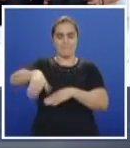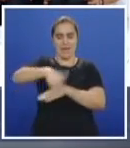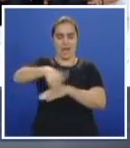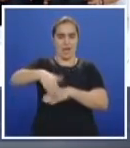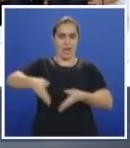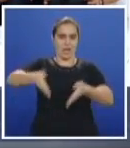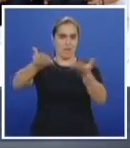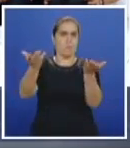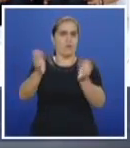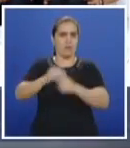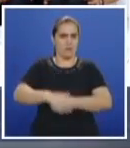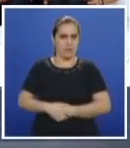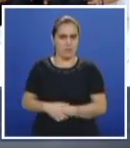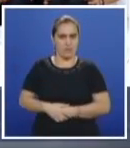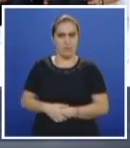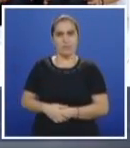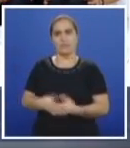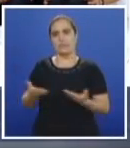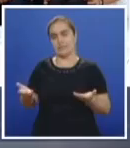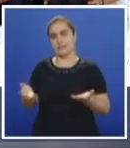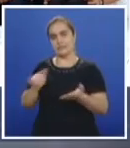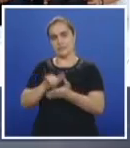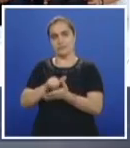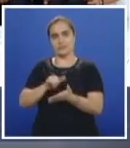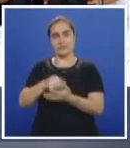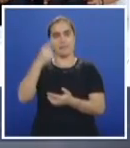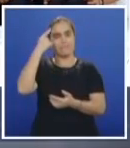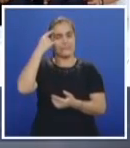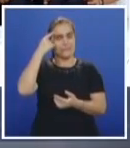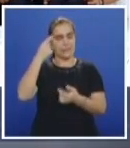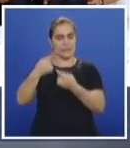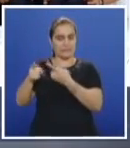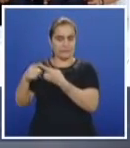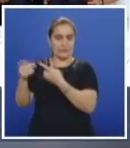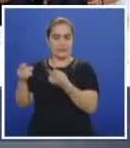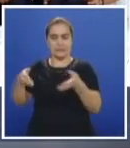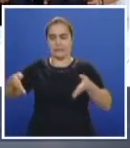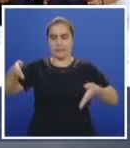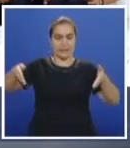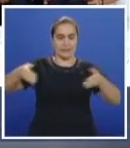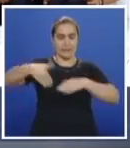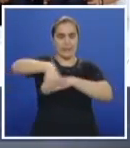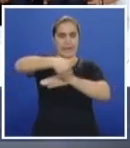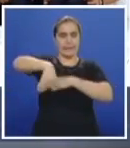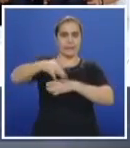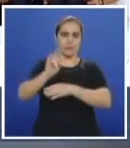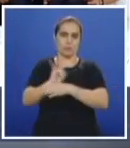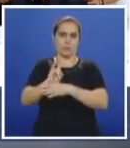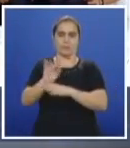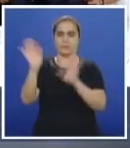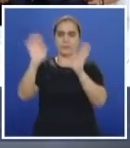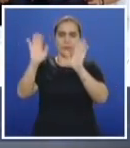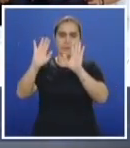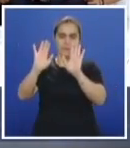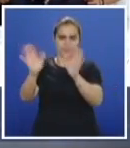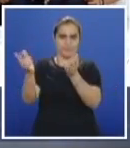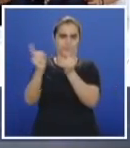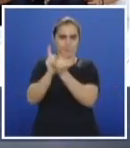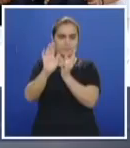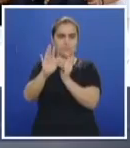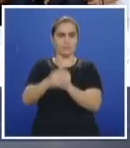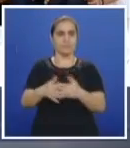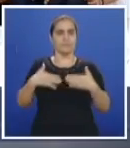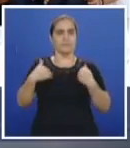también puede ser el mensaje, ¿no, secretario? Claro que es el mensaje. Pensar en diferentes alternativas. Ya nos vemos con más información en Amaneciendo. Saludos. Bueno, feliz